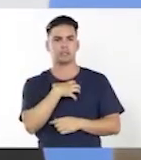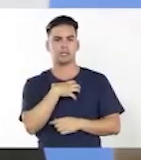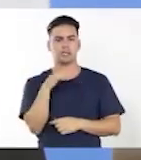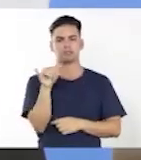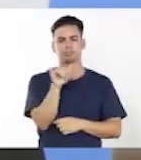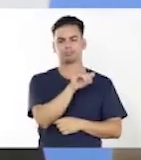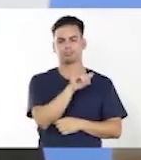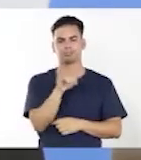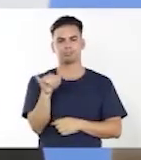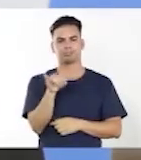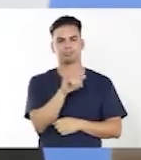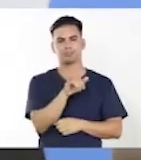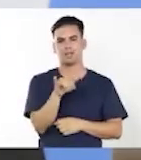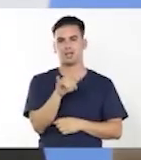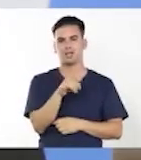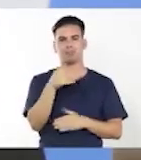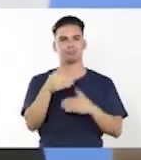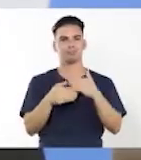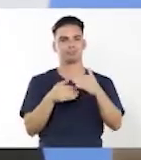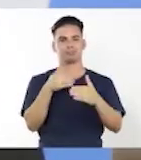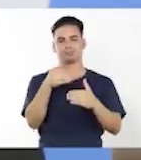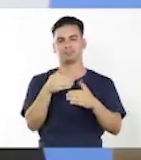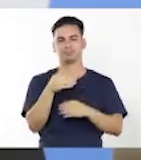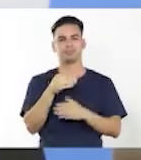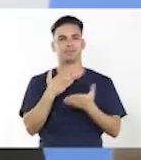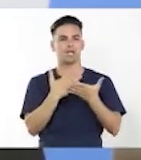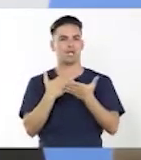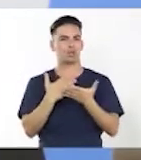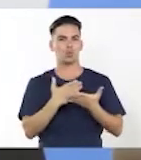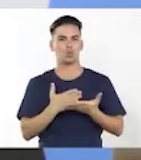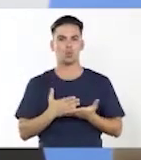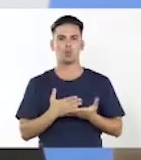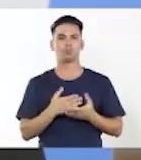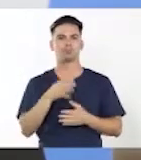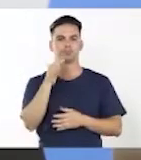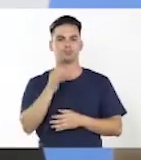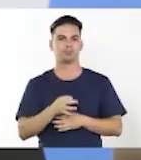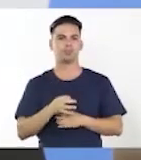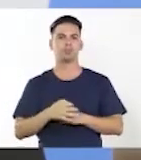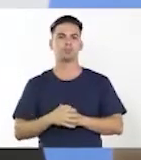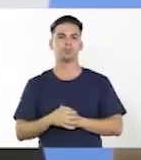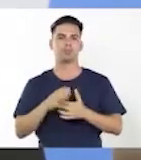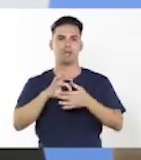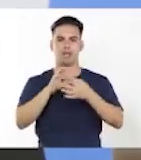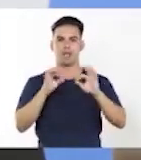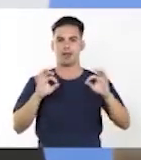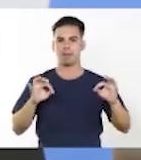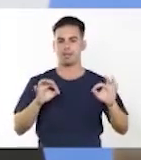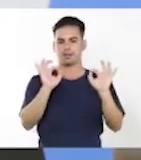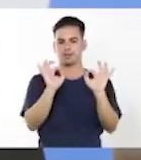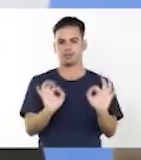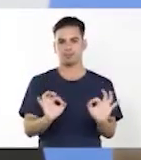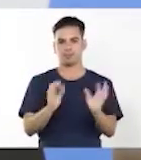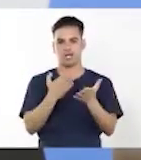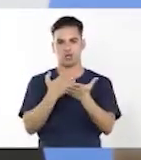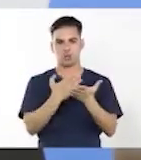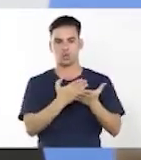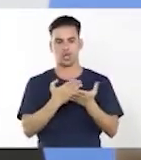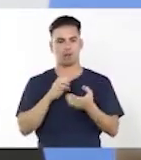las mismas estructuras gramaticales. Es decir, van a tener las mismas gramáticas.